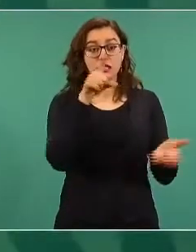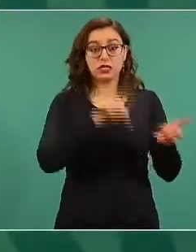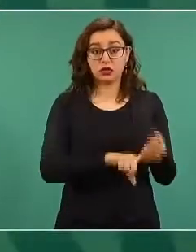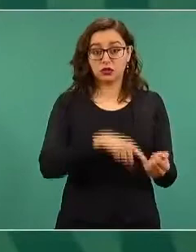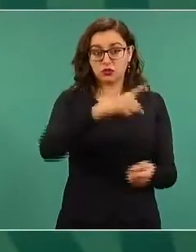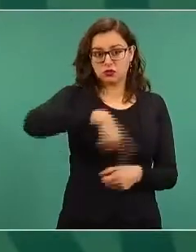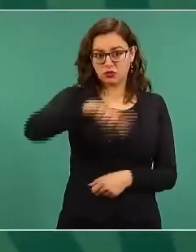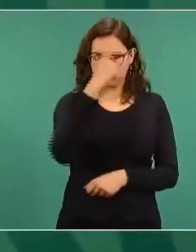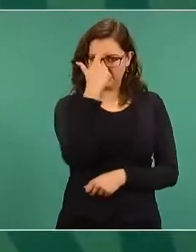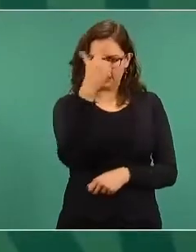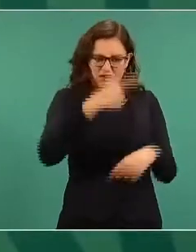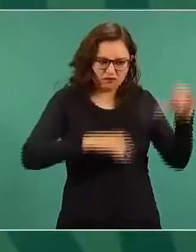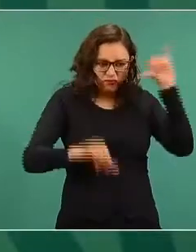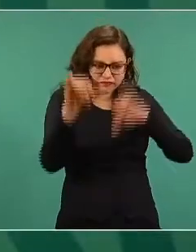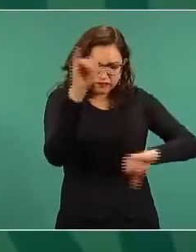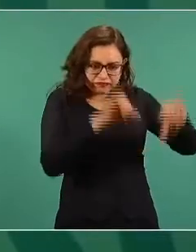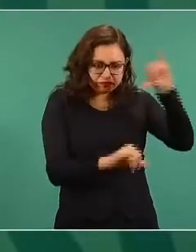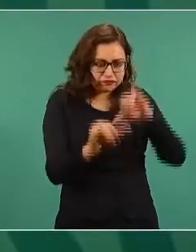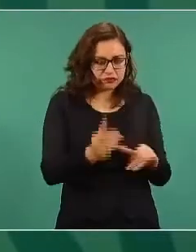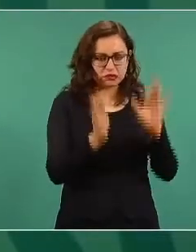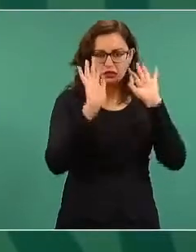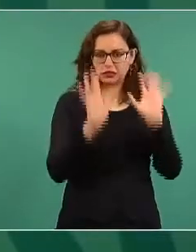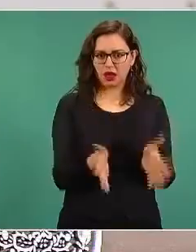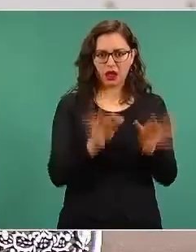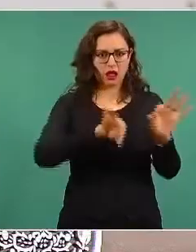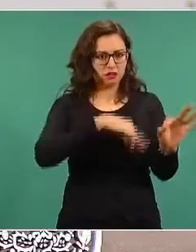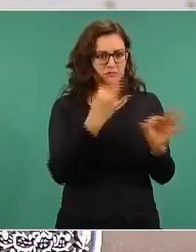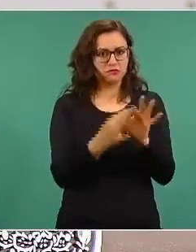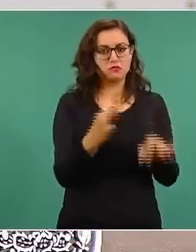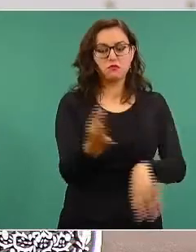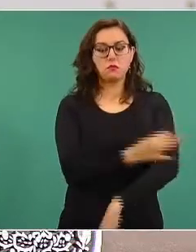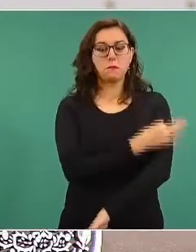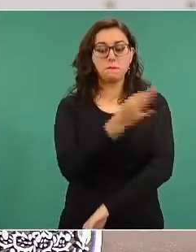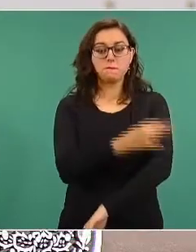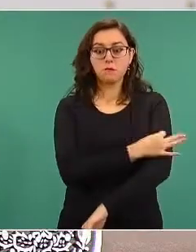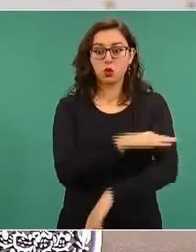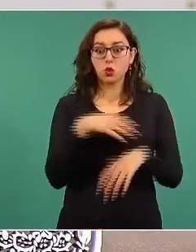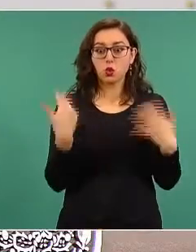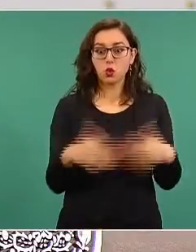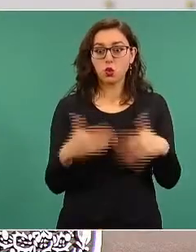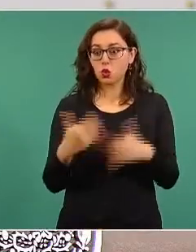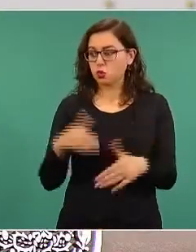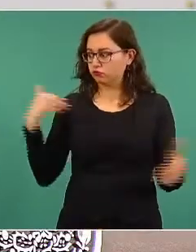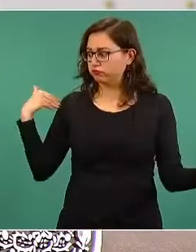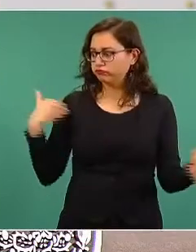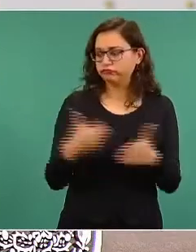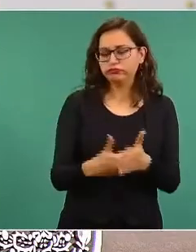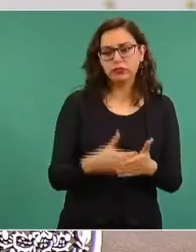esta vacuna en relativamente poco y tiempo